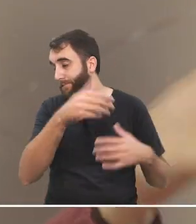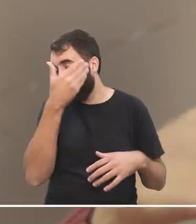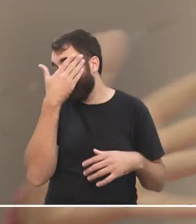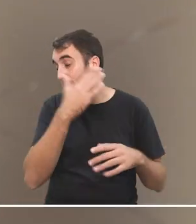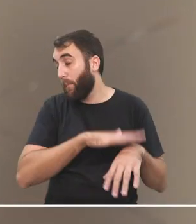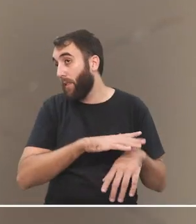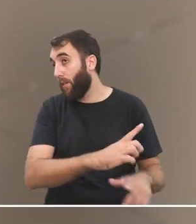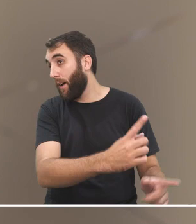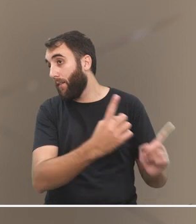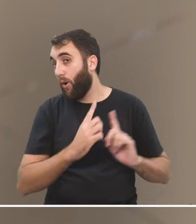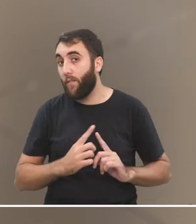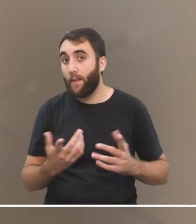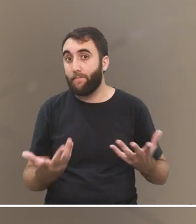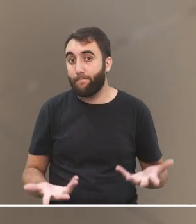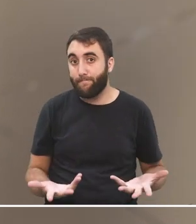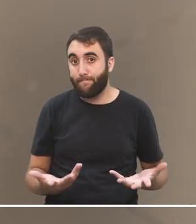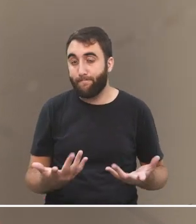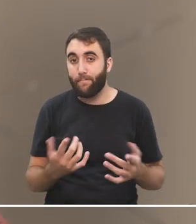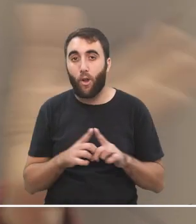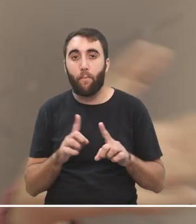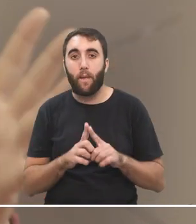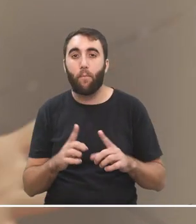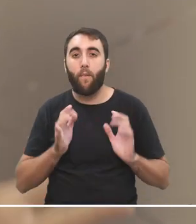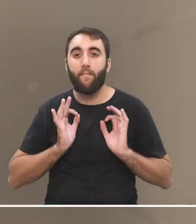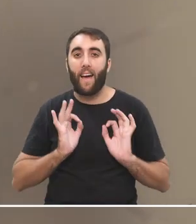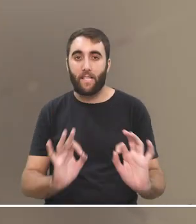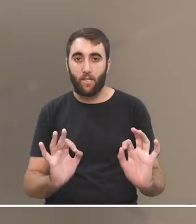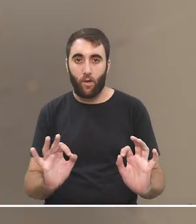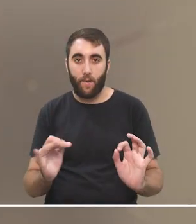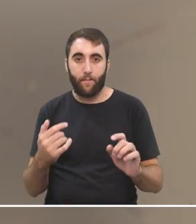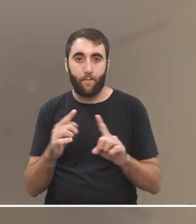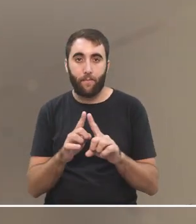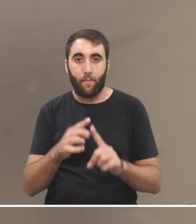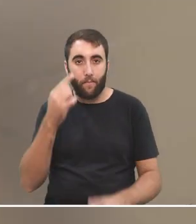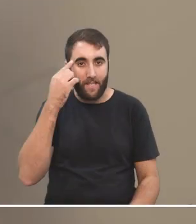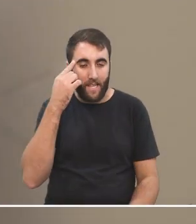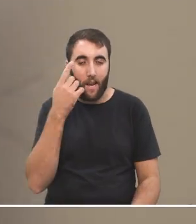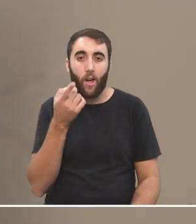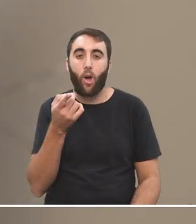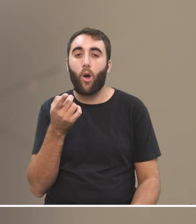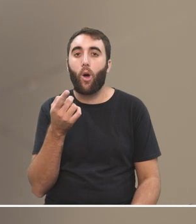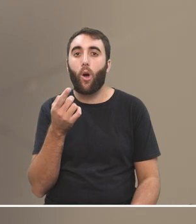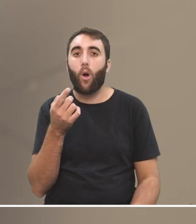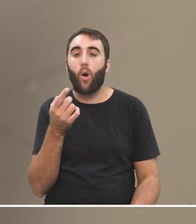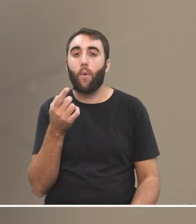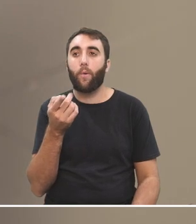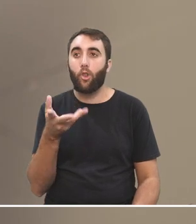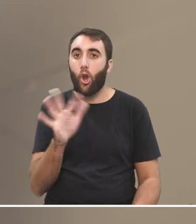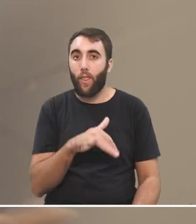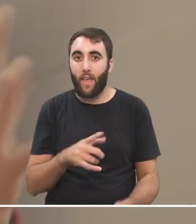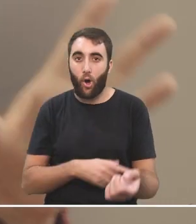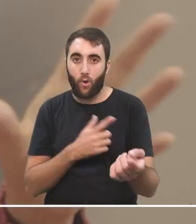momento va a volver, esperemos, y lo mismo sin pensar en vacaciones, y así, pensar en lo cotidiano, o sea,